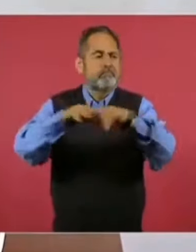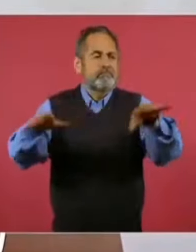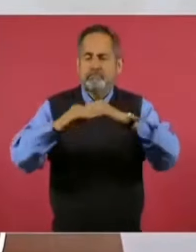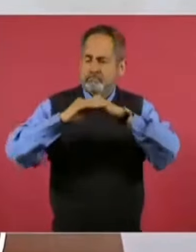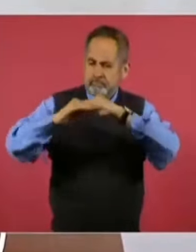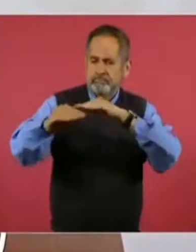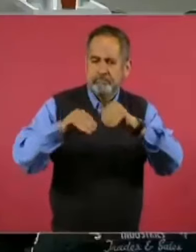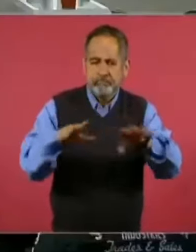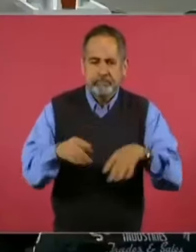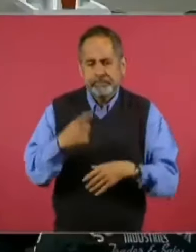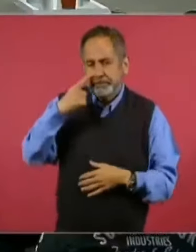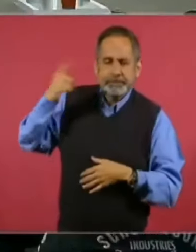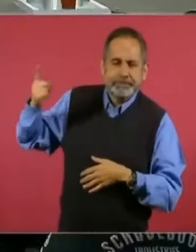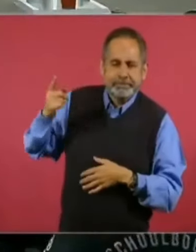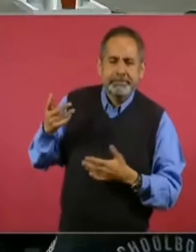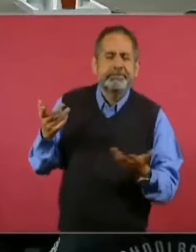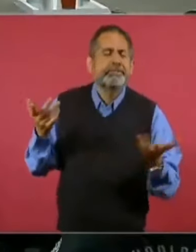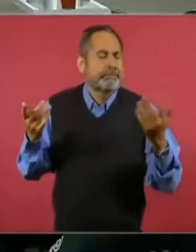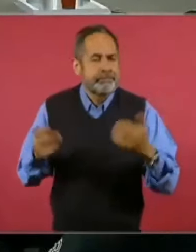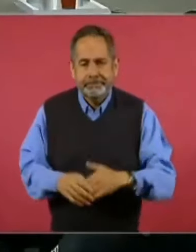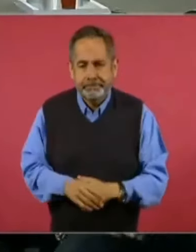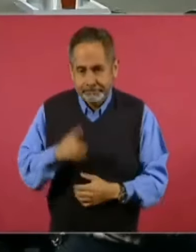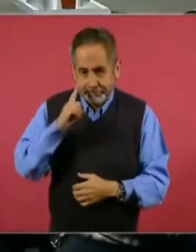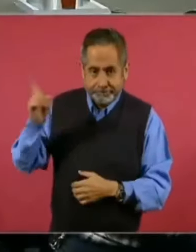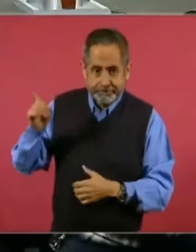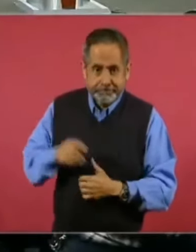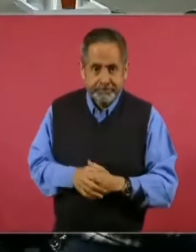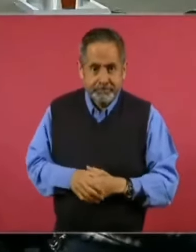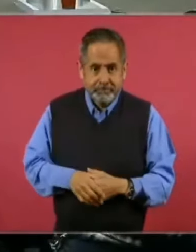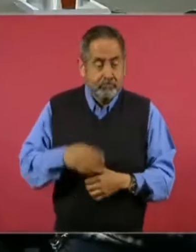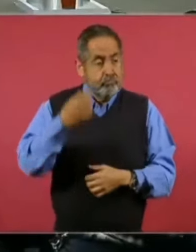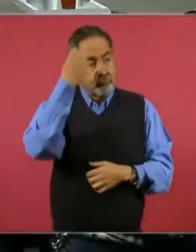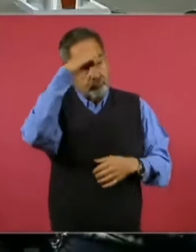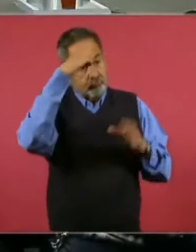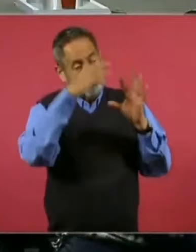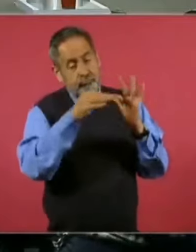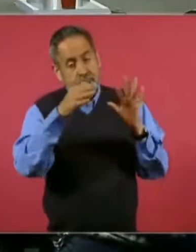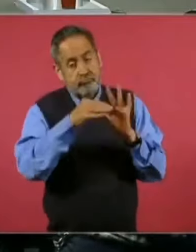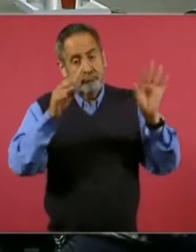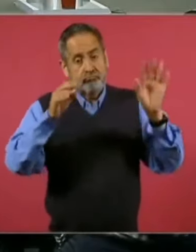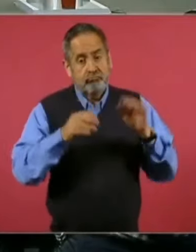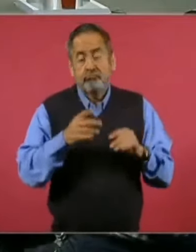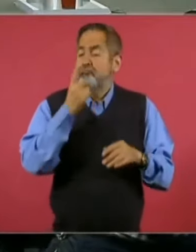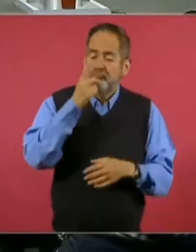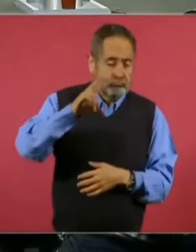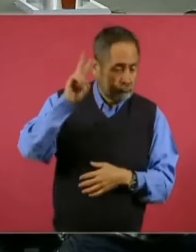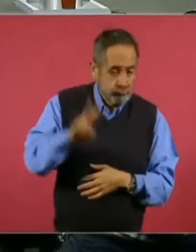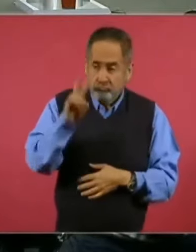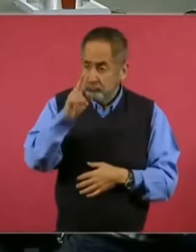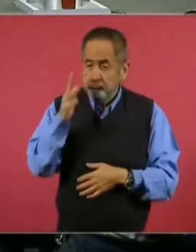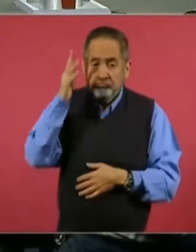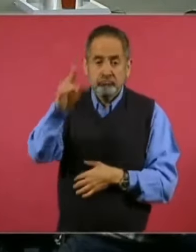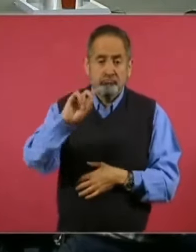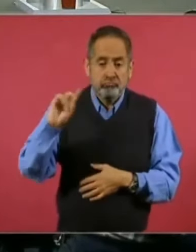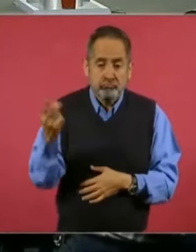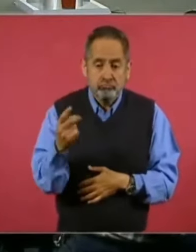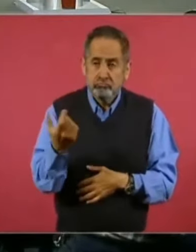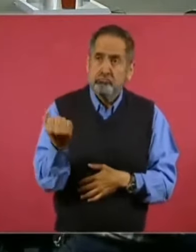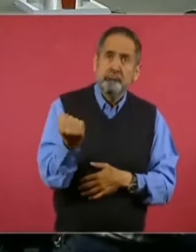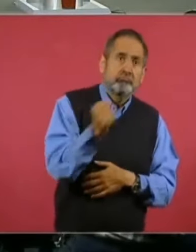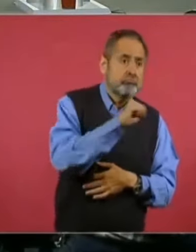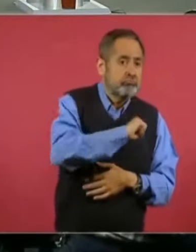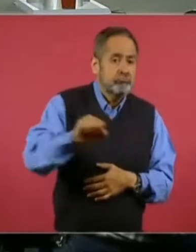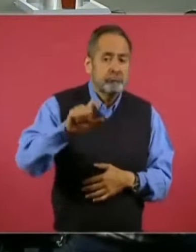miren eso, los expertos predecían el dólar a 27